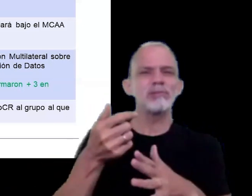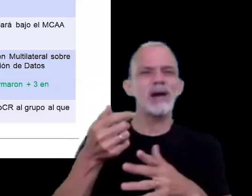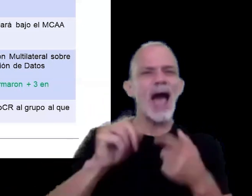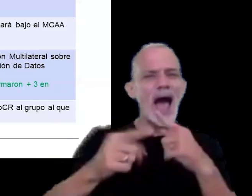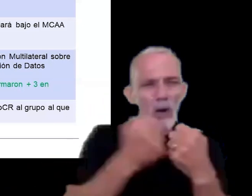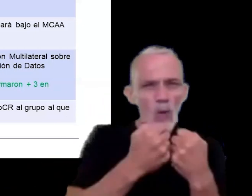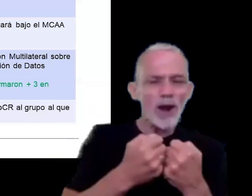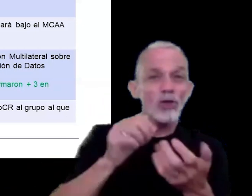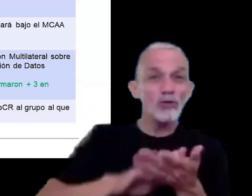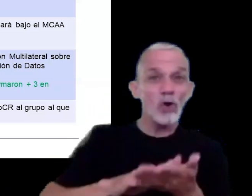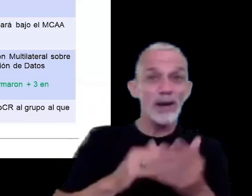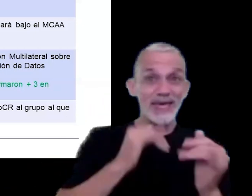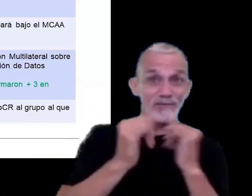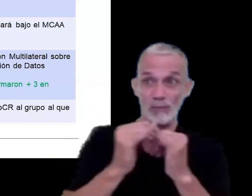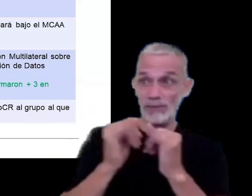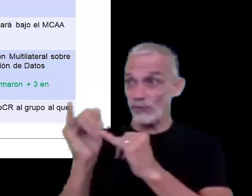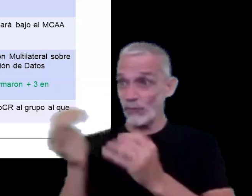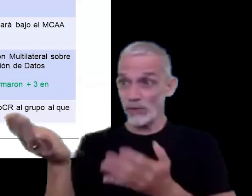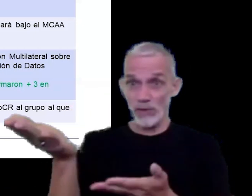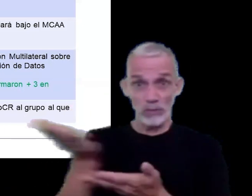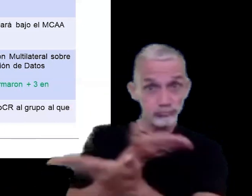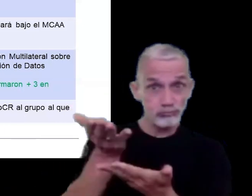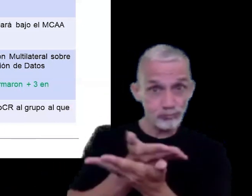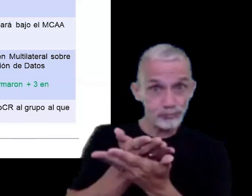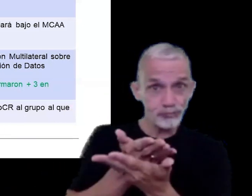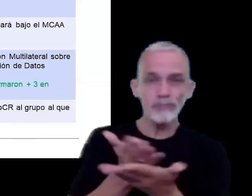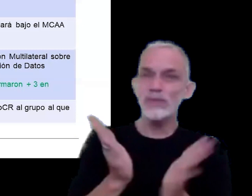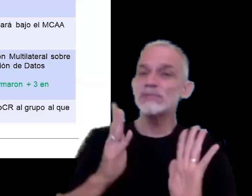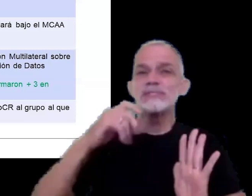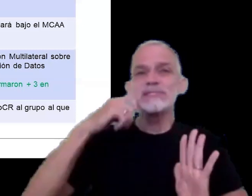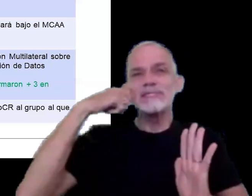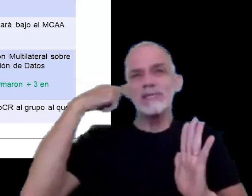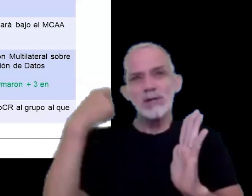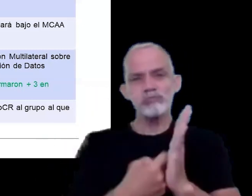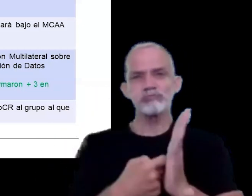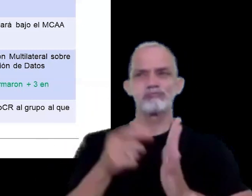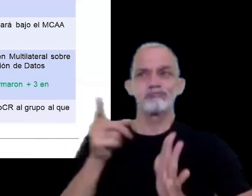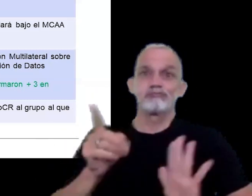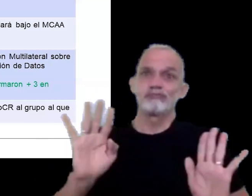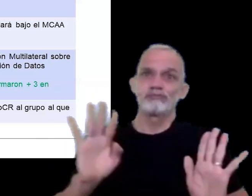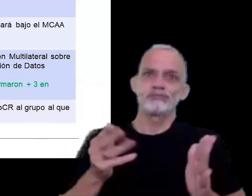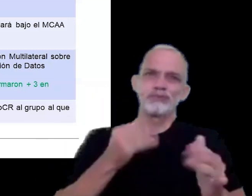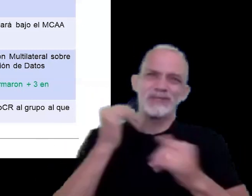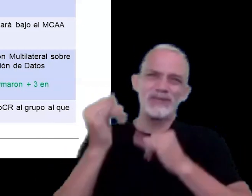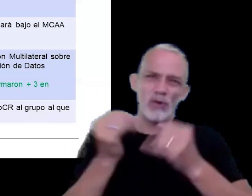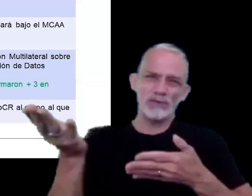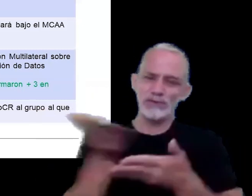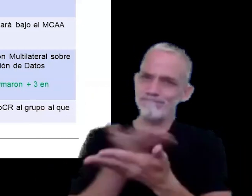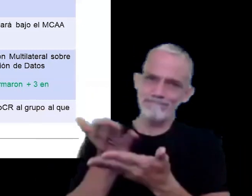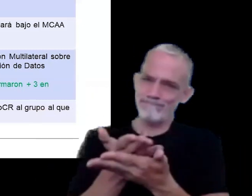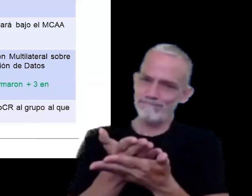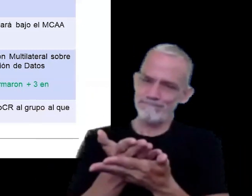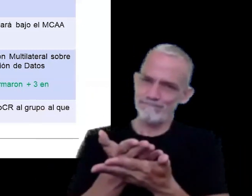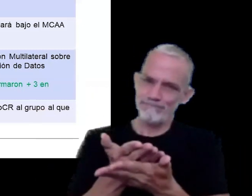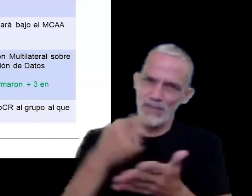se verifica un incumplimiento por parte de ese intercambio